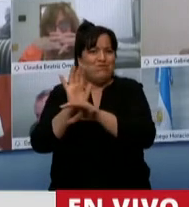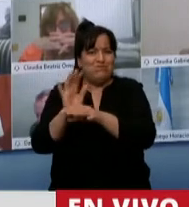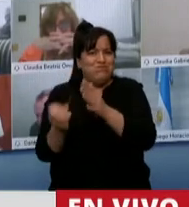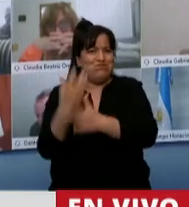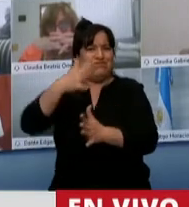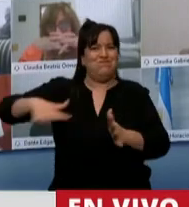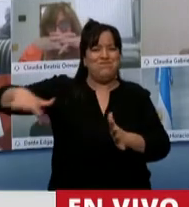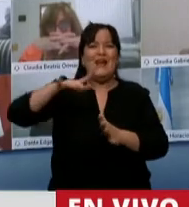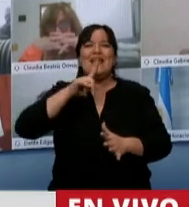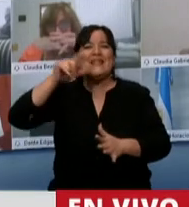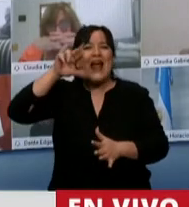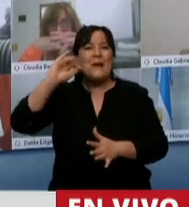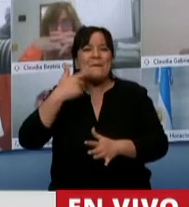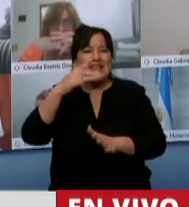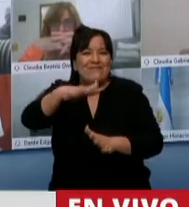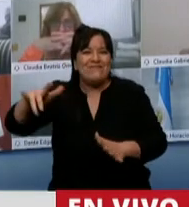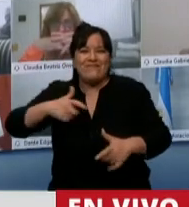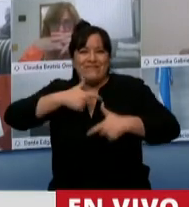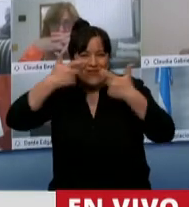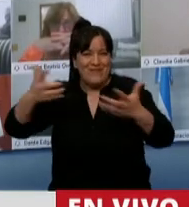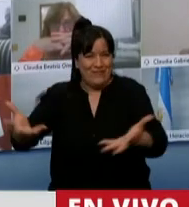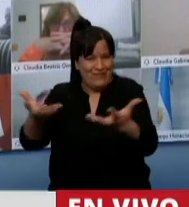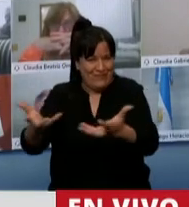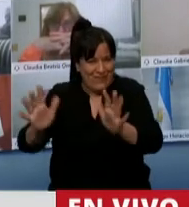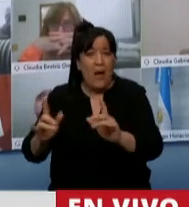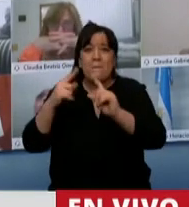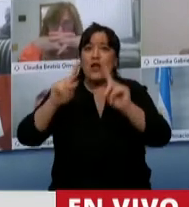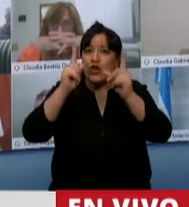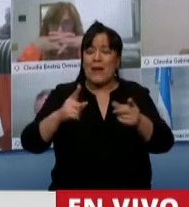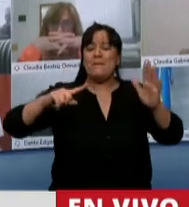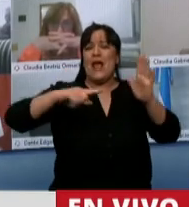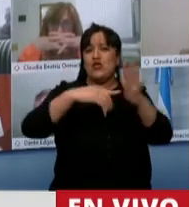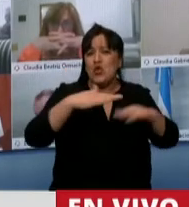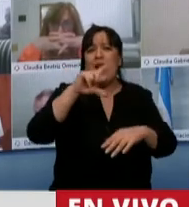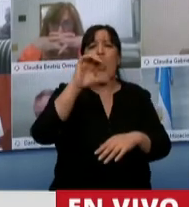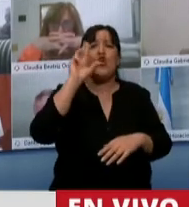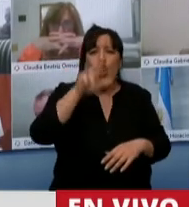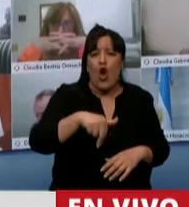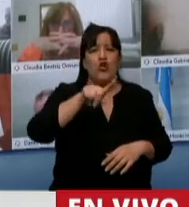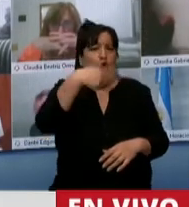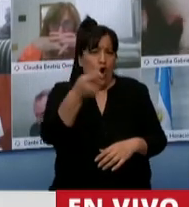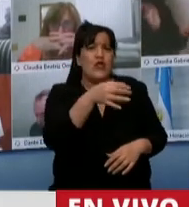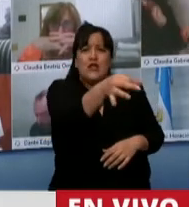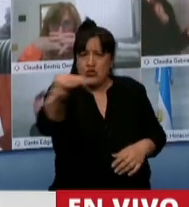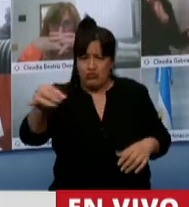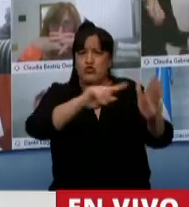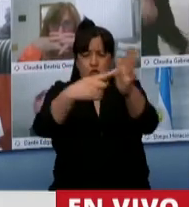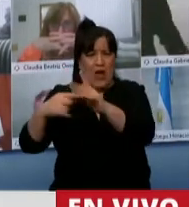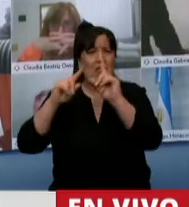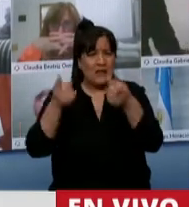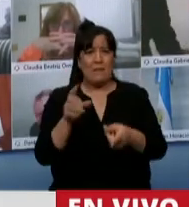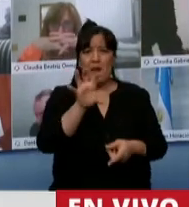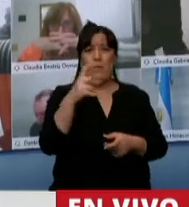complejo termal que fue el primero en crearse nuestra provincia, pero también ciudades como Colón y otras ciudades de mi provincia. Mi provincia hoy